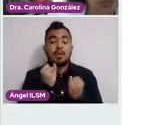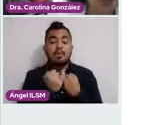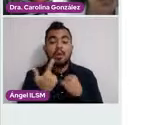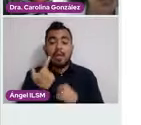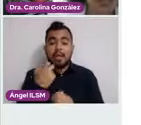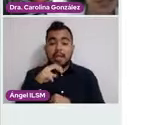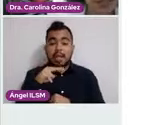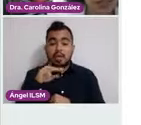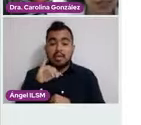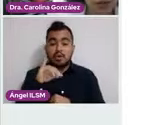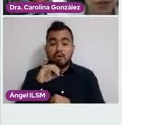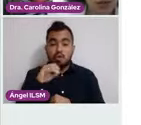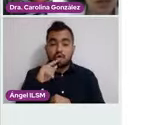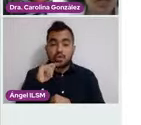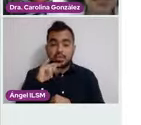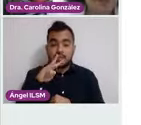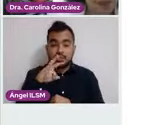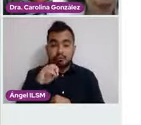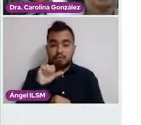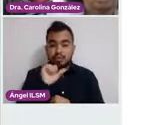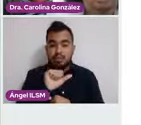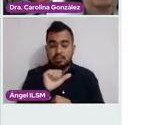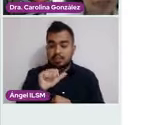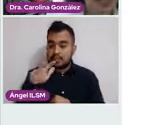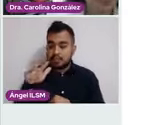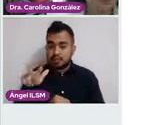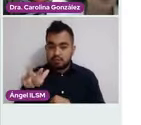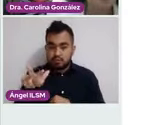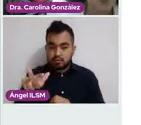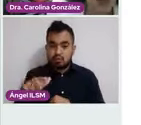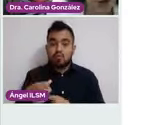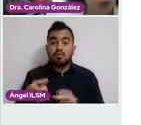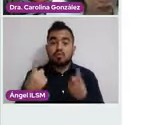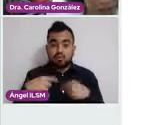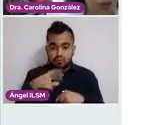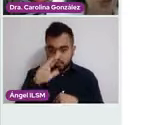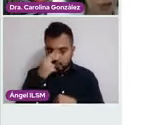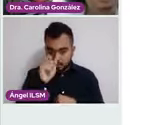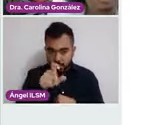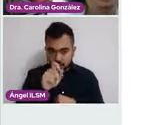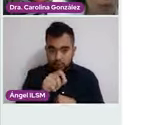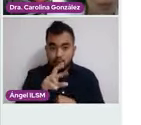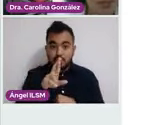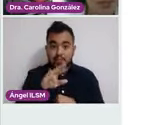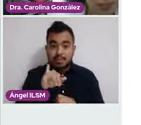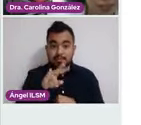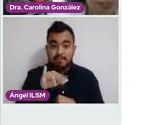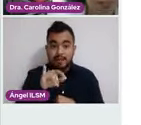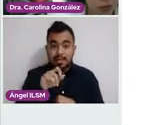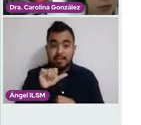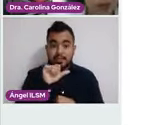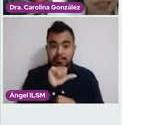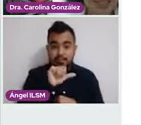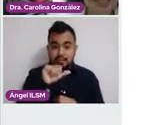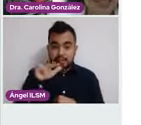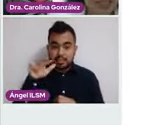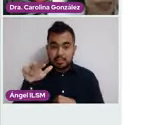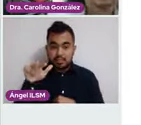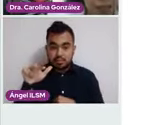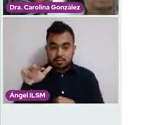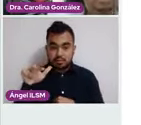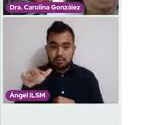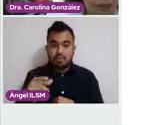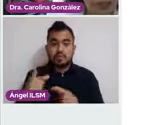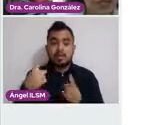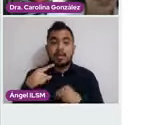cervicouterino es el 16 y el 18. La bivalente va a tener, contra esos genotipos, 16 y 18. Y la